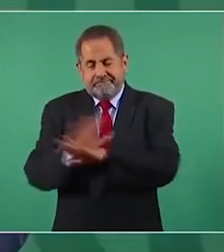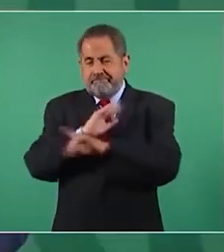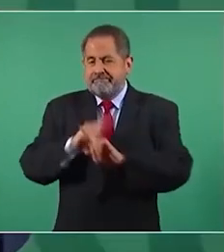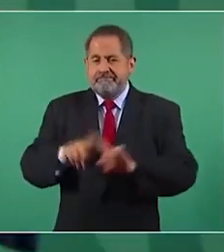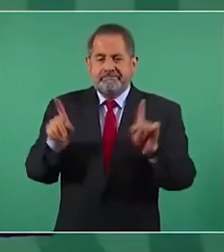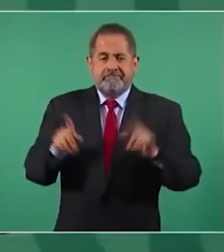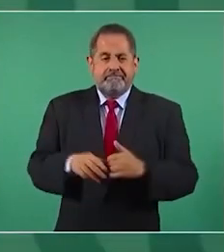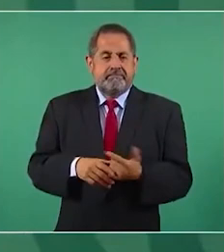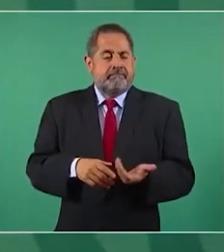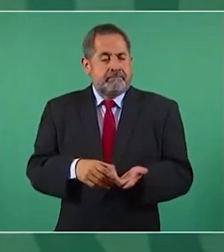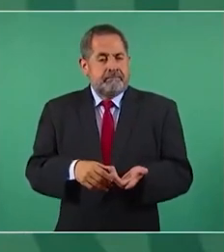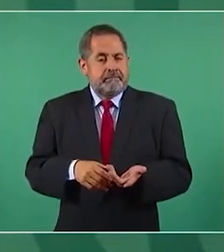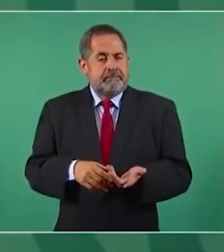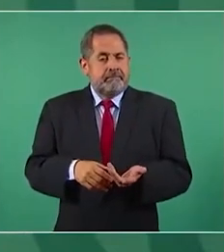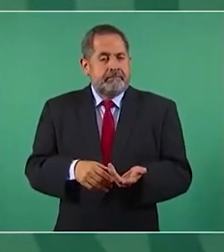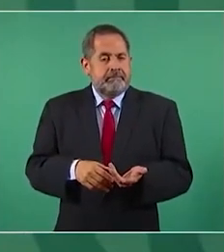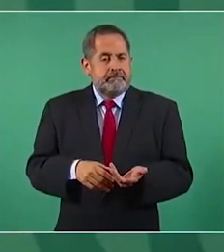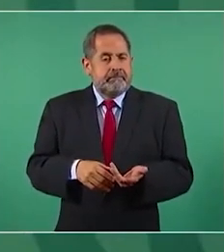pues eso